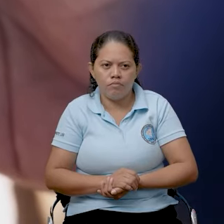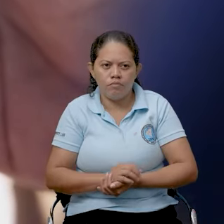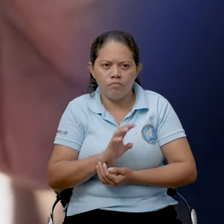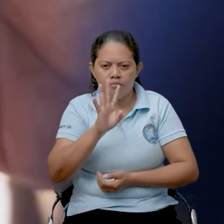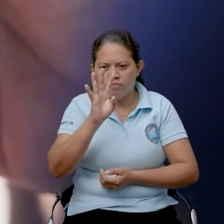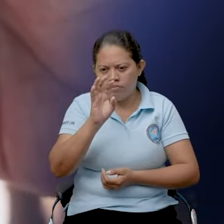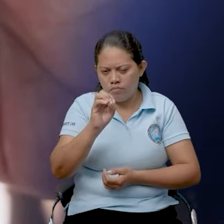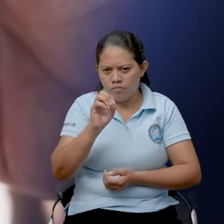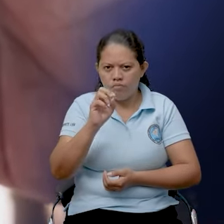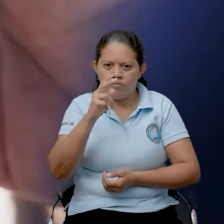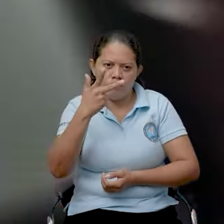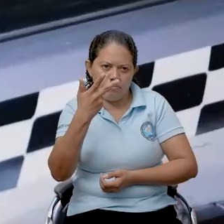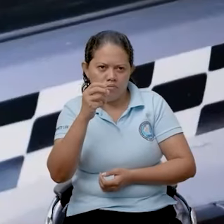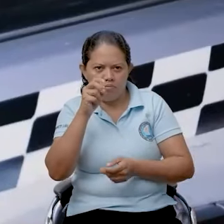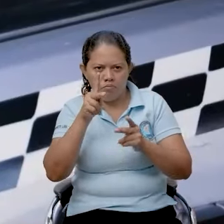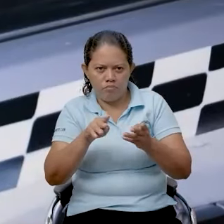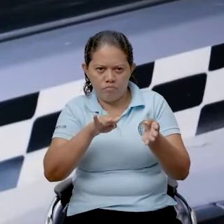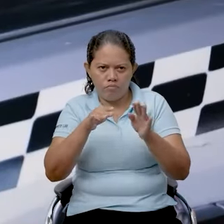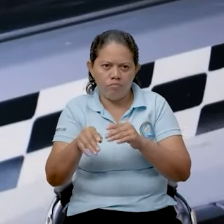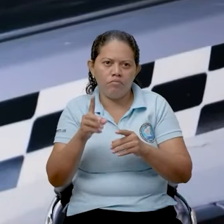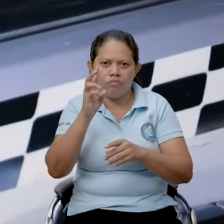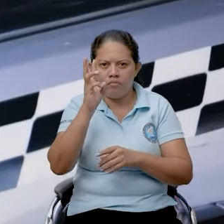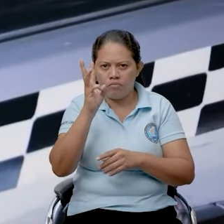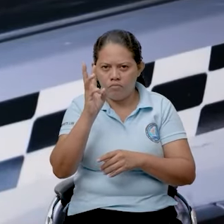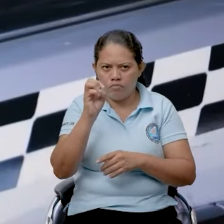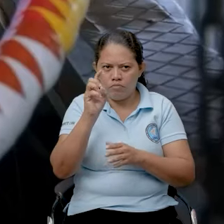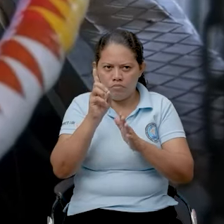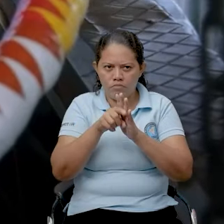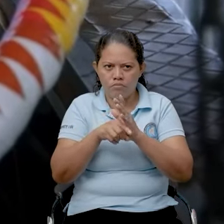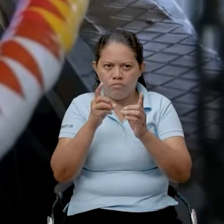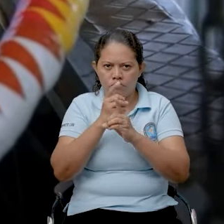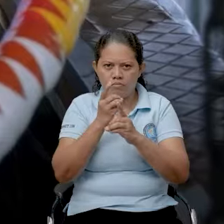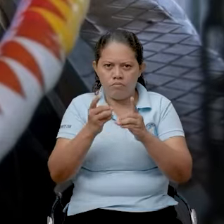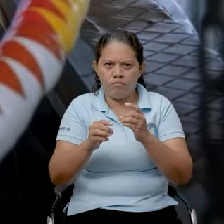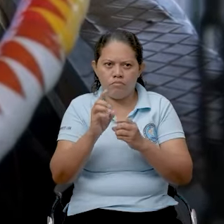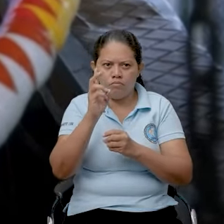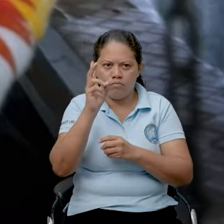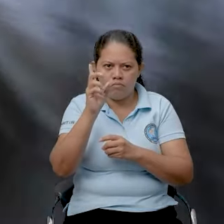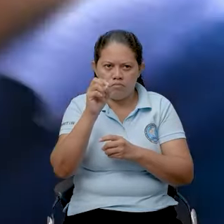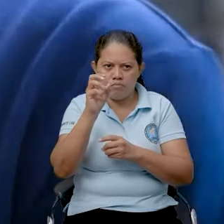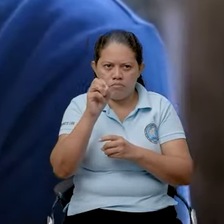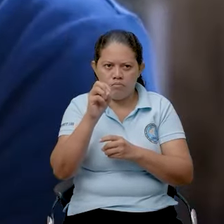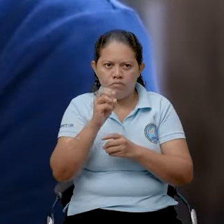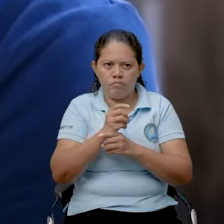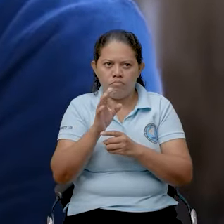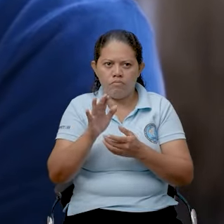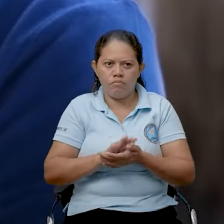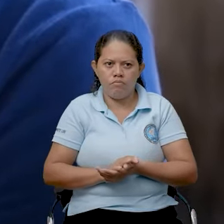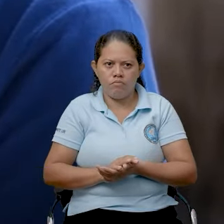40 de 80 personas que murieron. 30 personas. Como unas 20. Como unas 20.